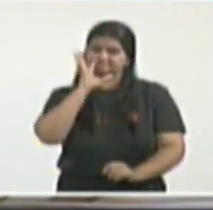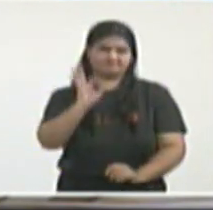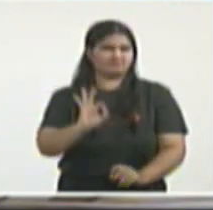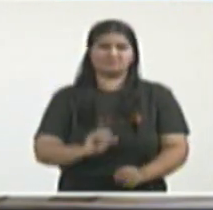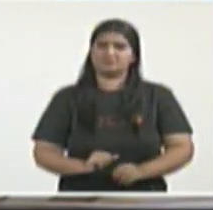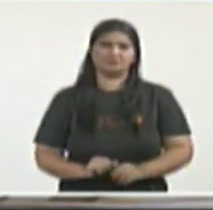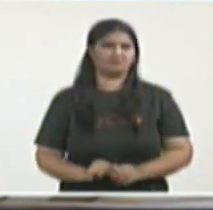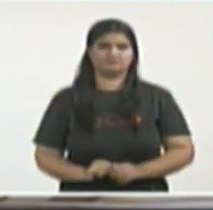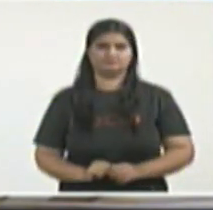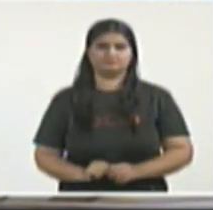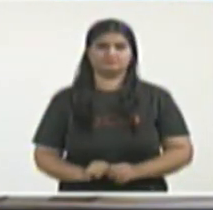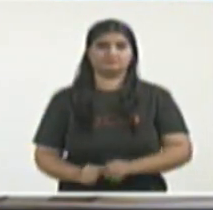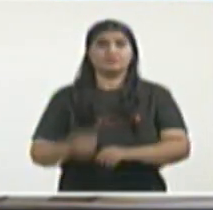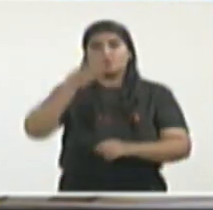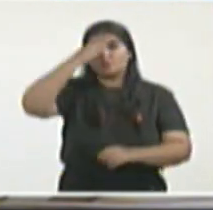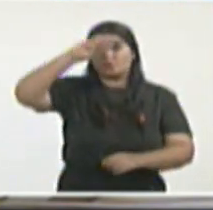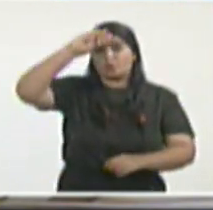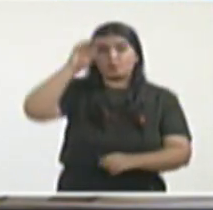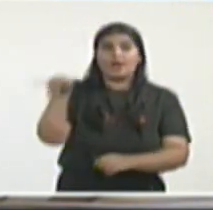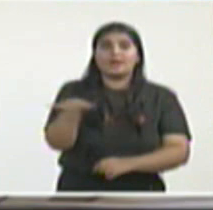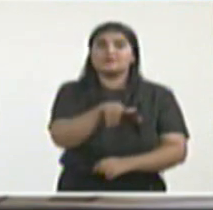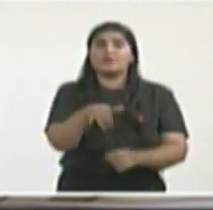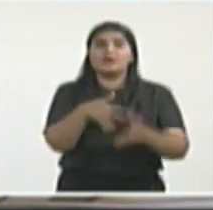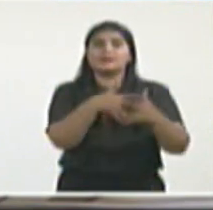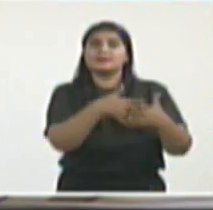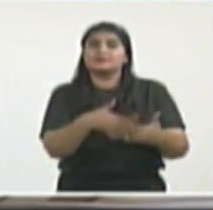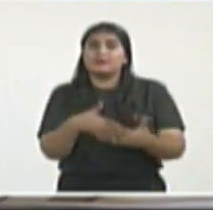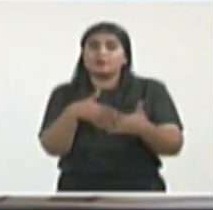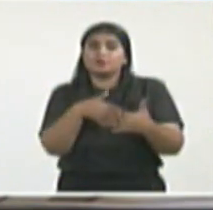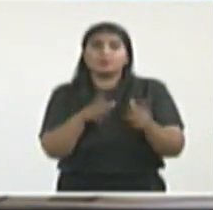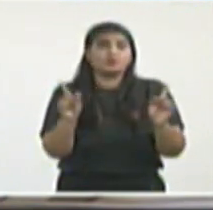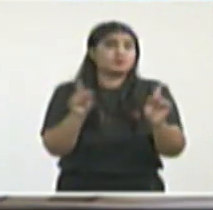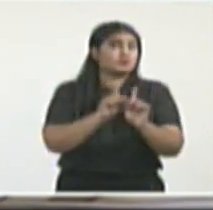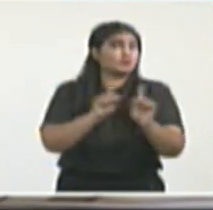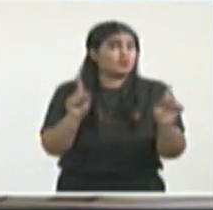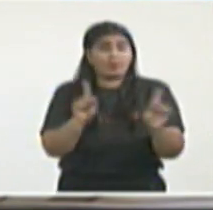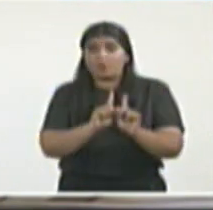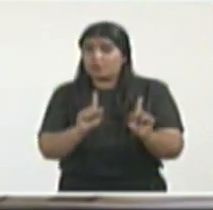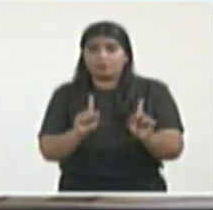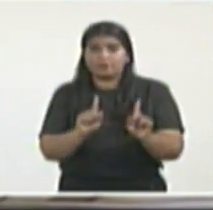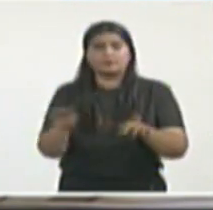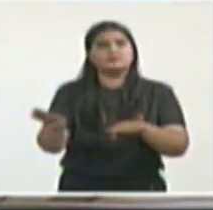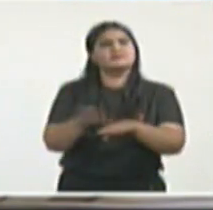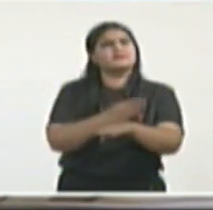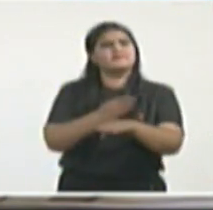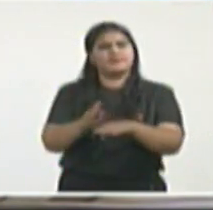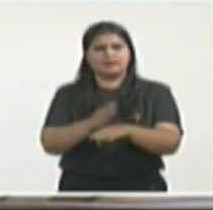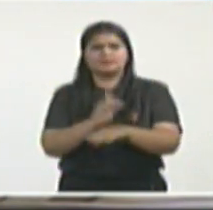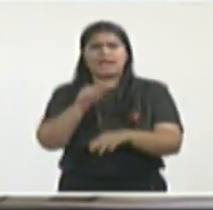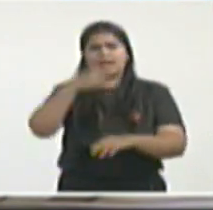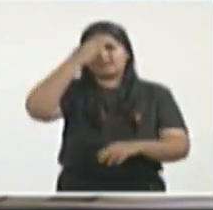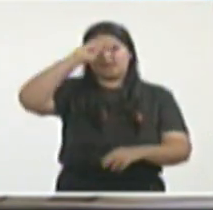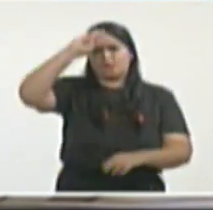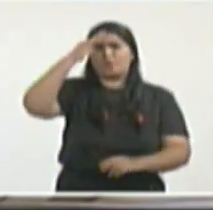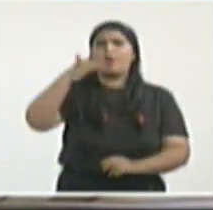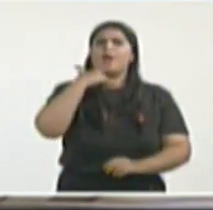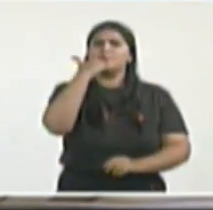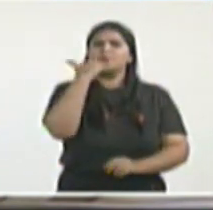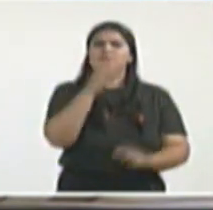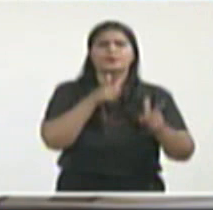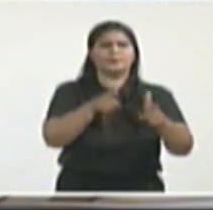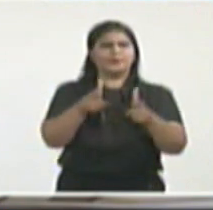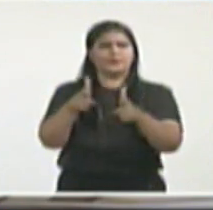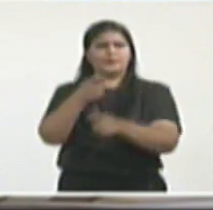Y el 5 de julio, desde un laboratorio mediático radicado en la Florida, se lanzó